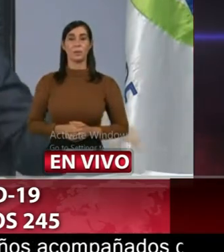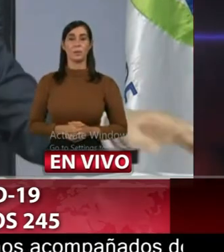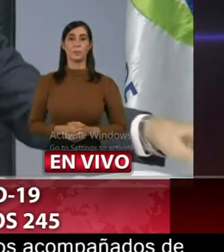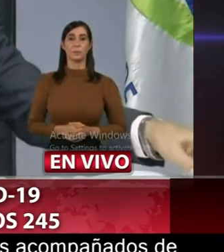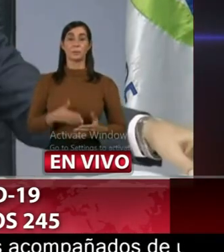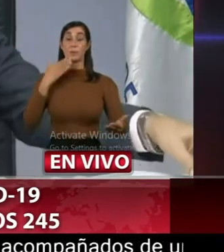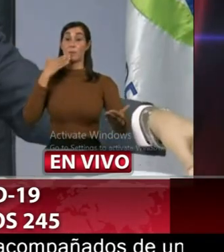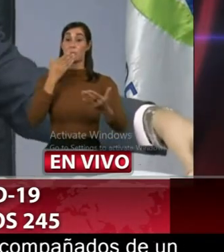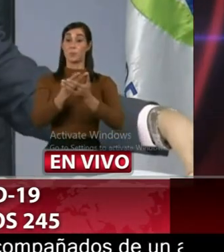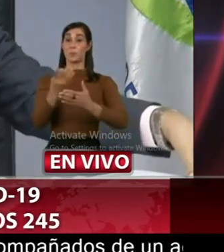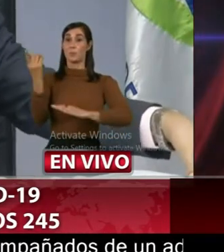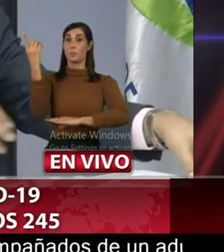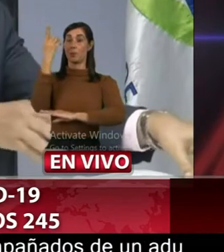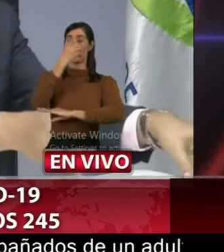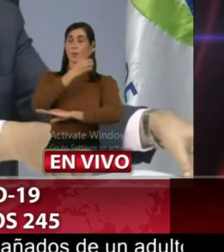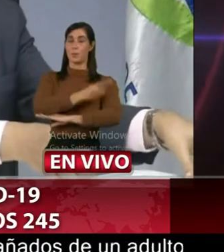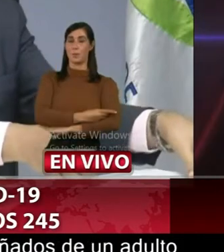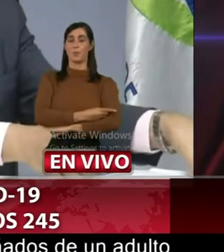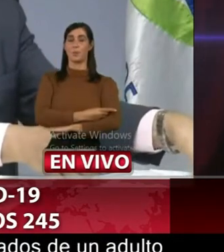muy buenos días